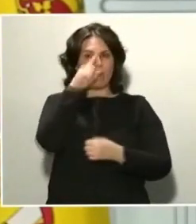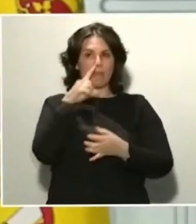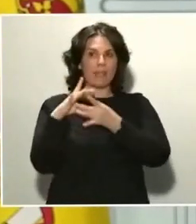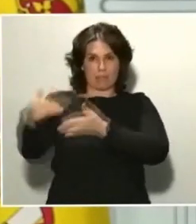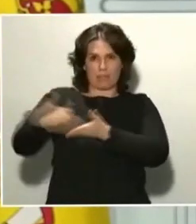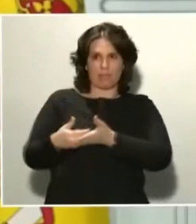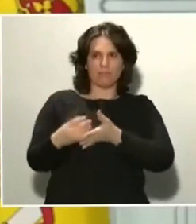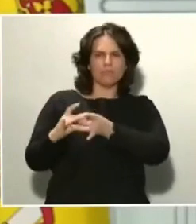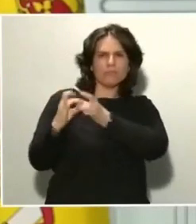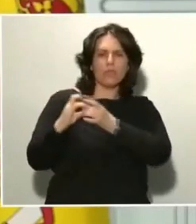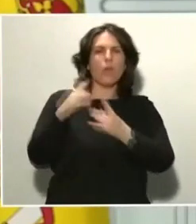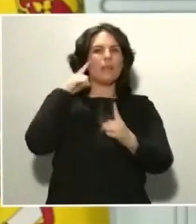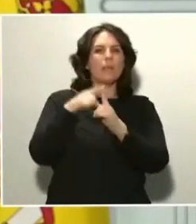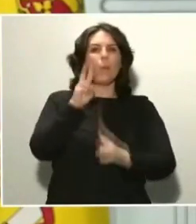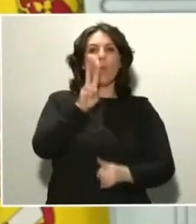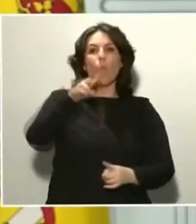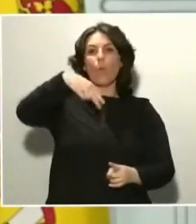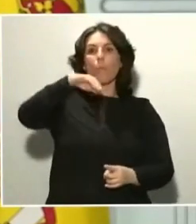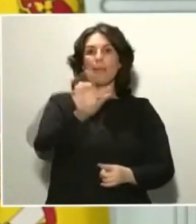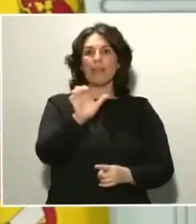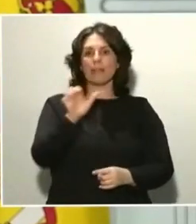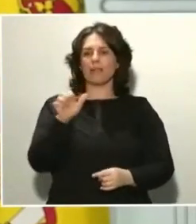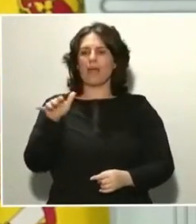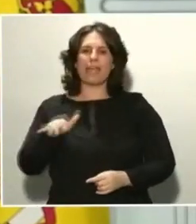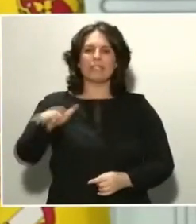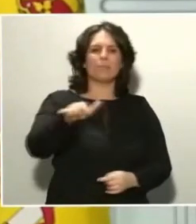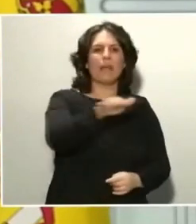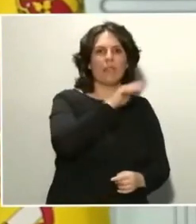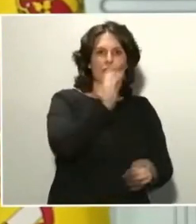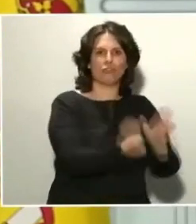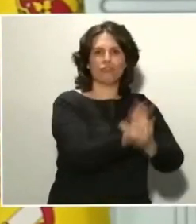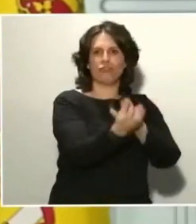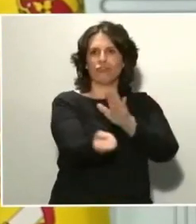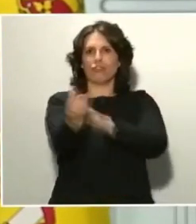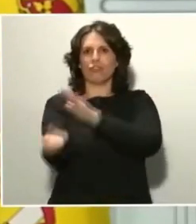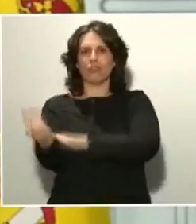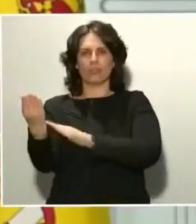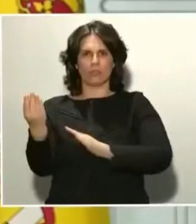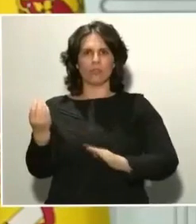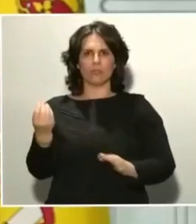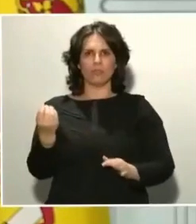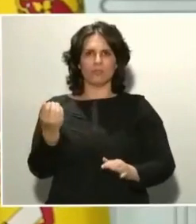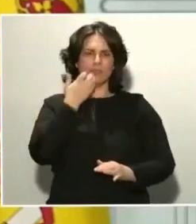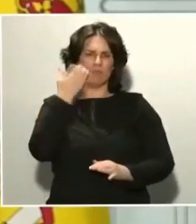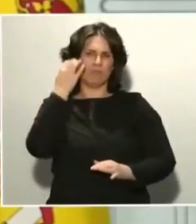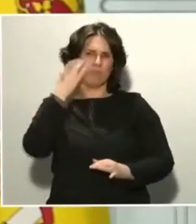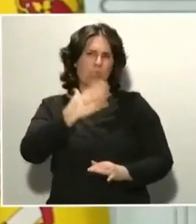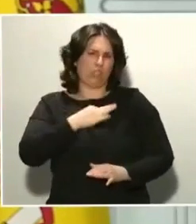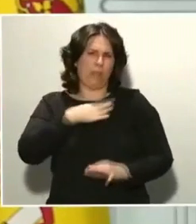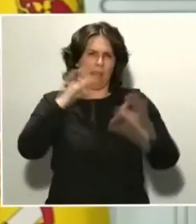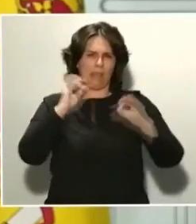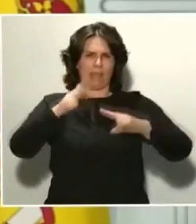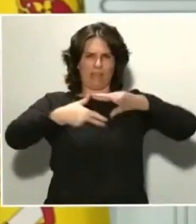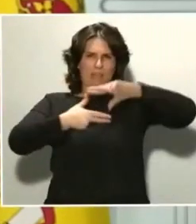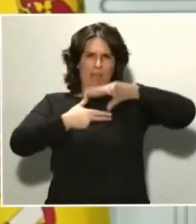de Emergencias habilite espacios adicionales probablemente en el IFEMA de Madrid. Esta es una noticia reciente